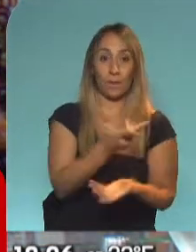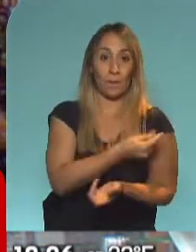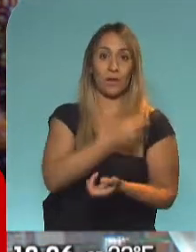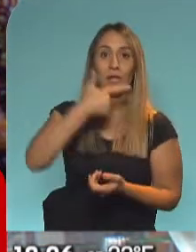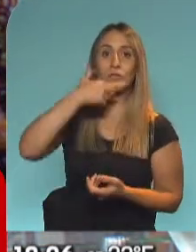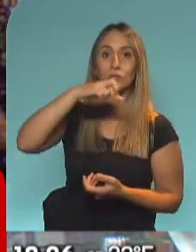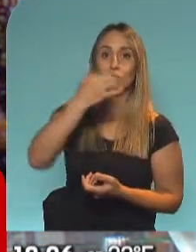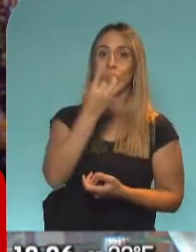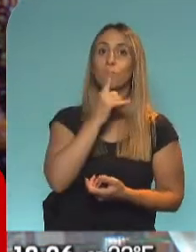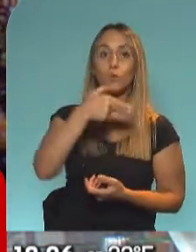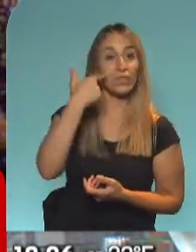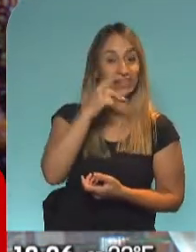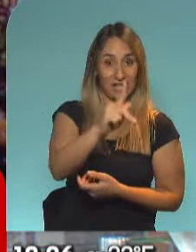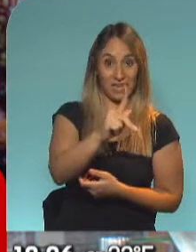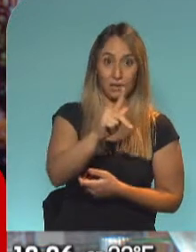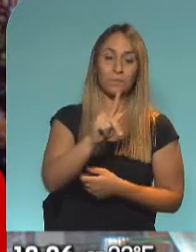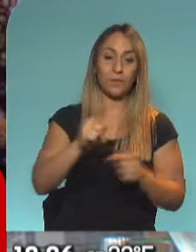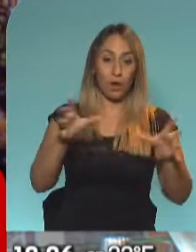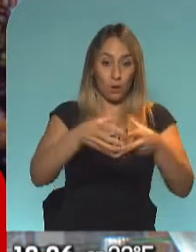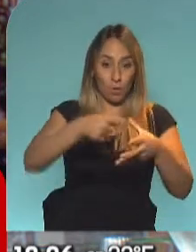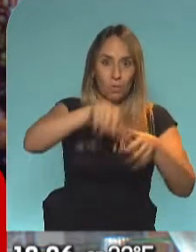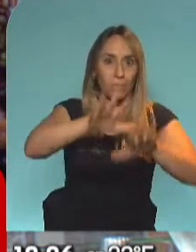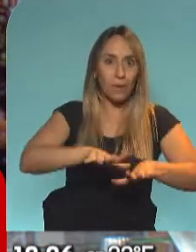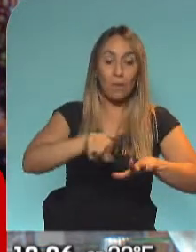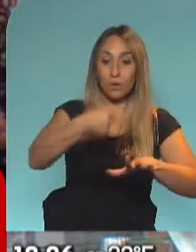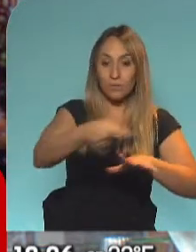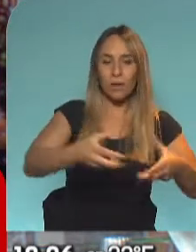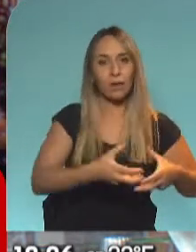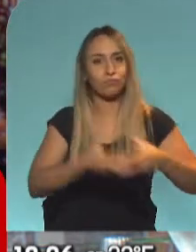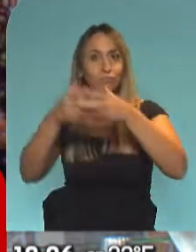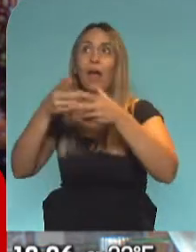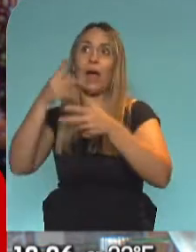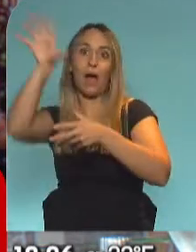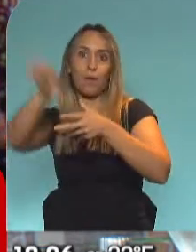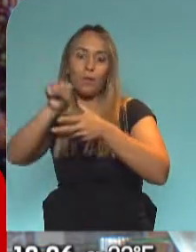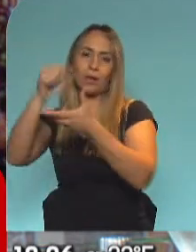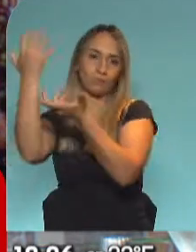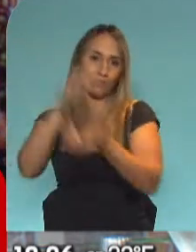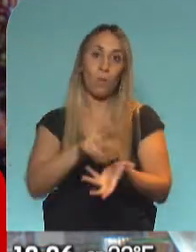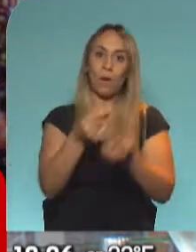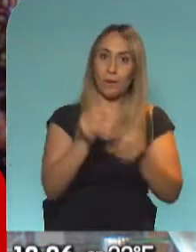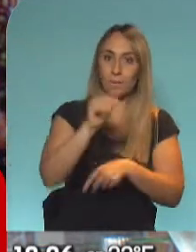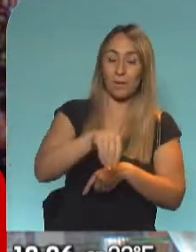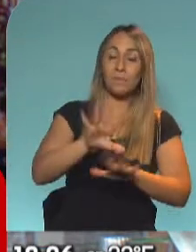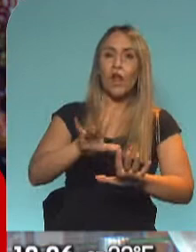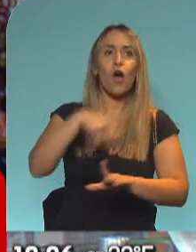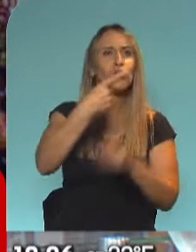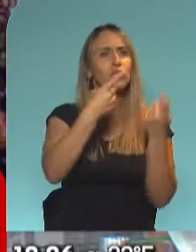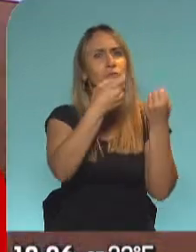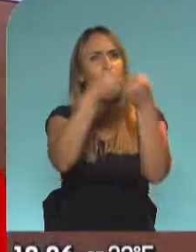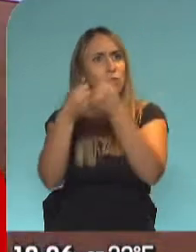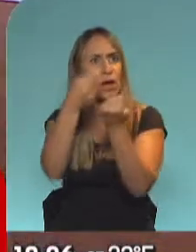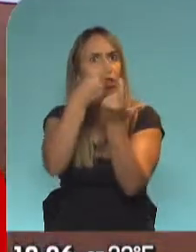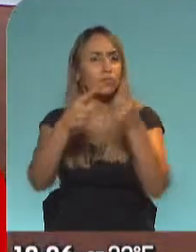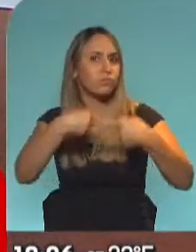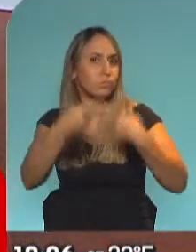una delegación irá a buscar la semana próxima, pero también cómo están los otros convenios o las otras negociaciones. Por lo pronto, este es el